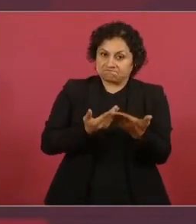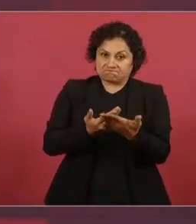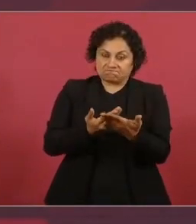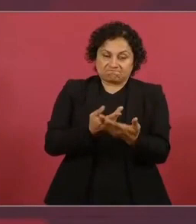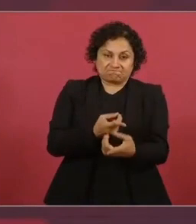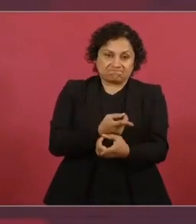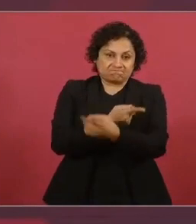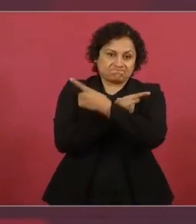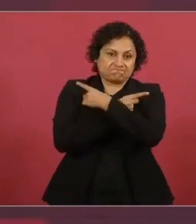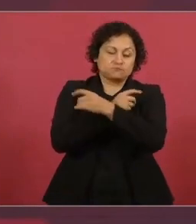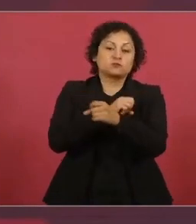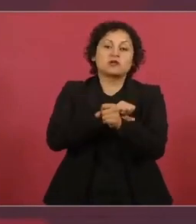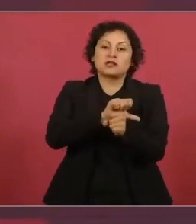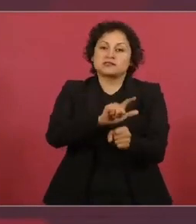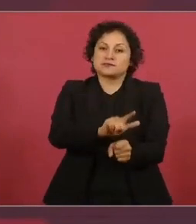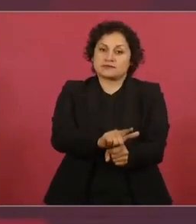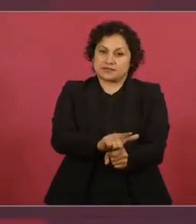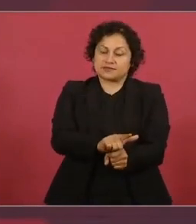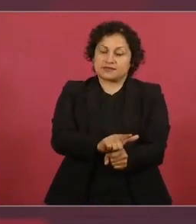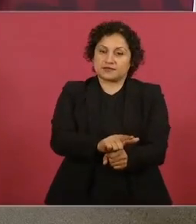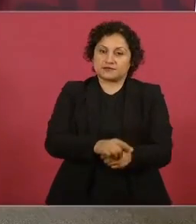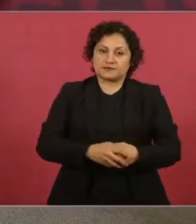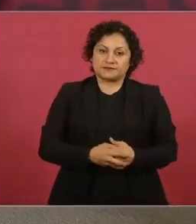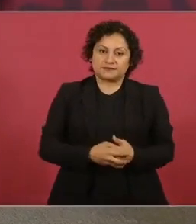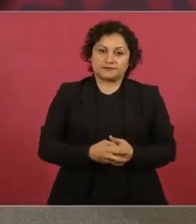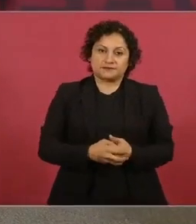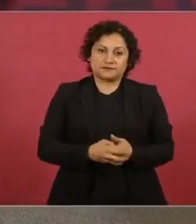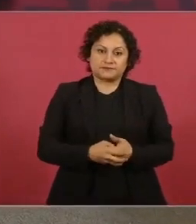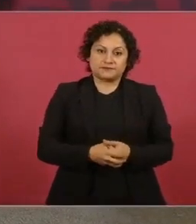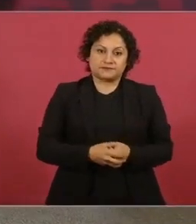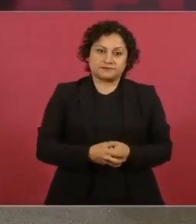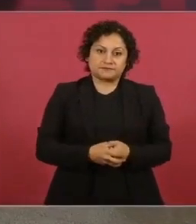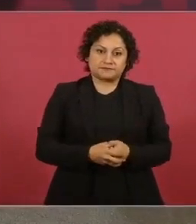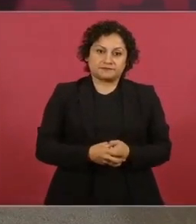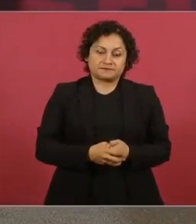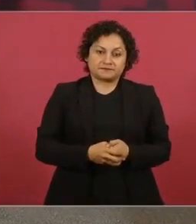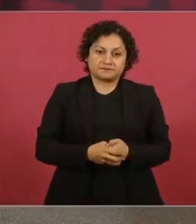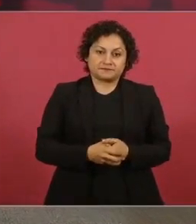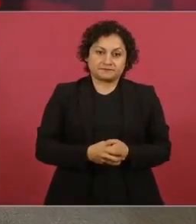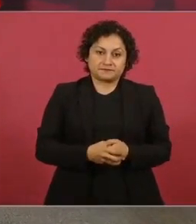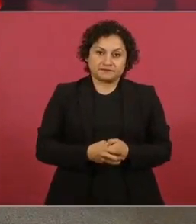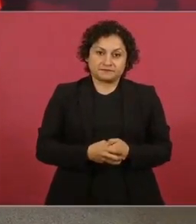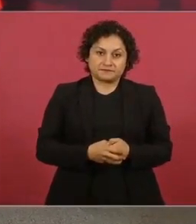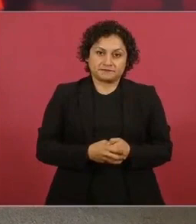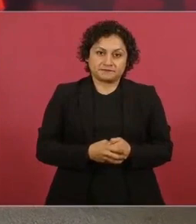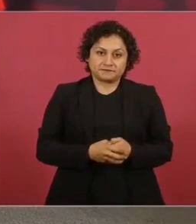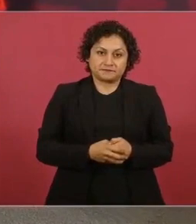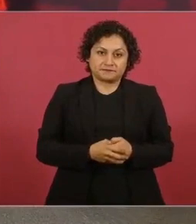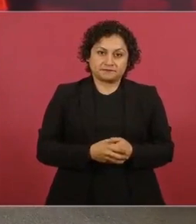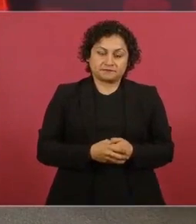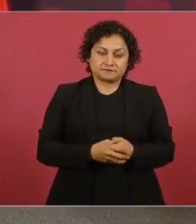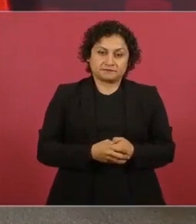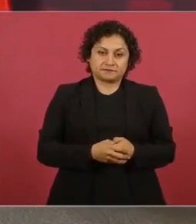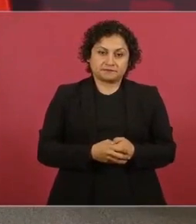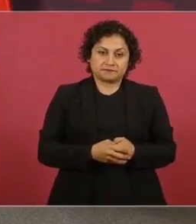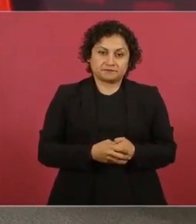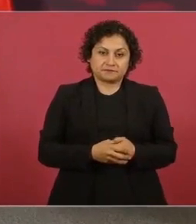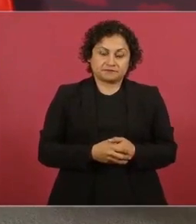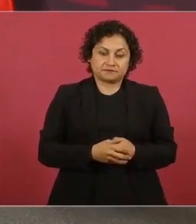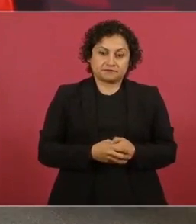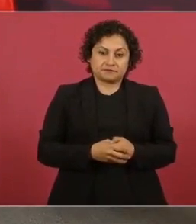No todos los presidentes fueron